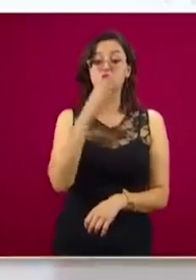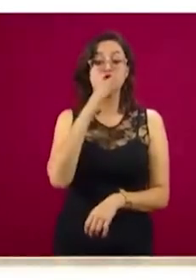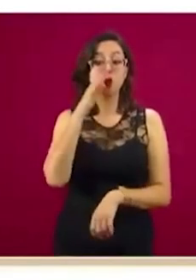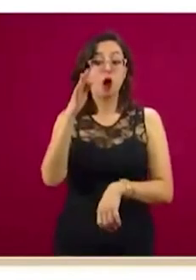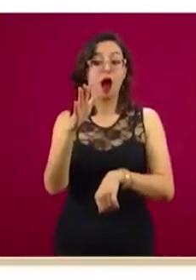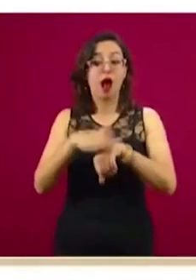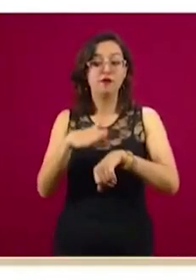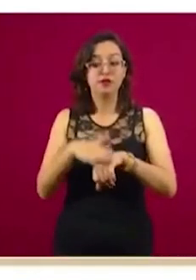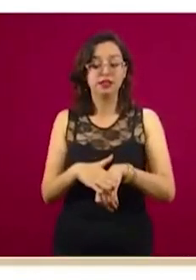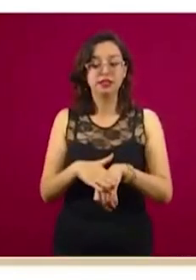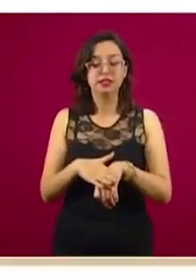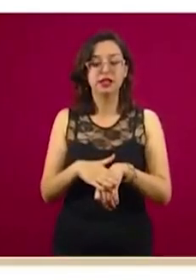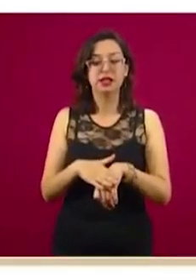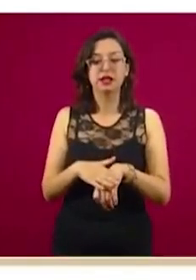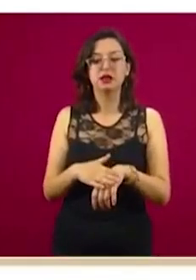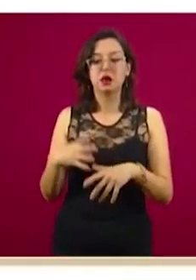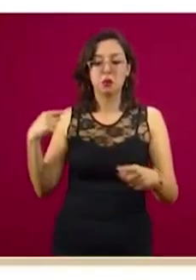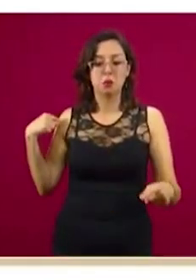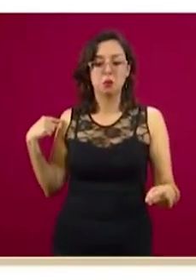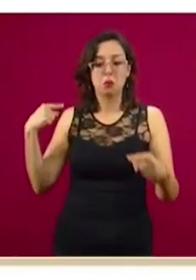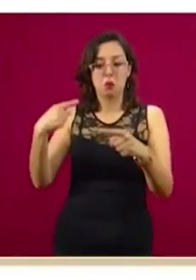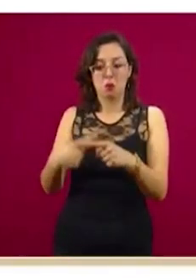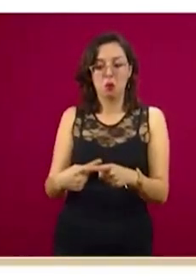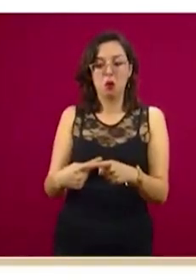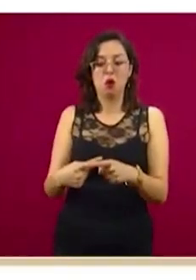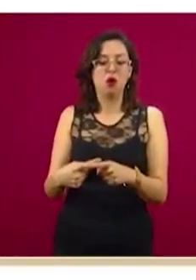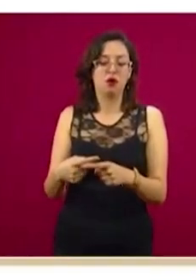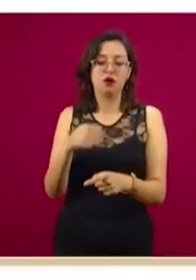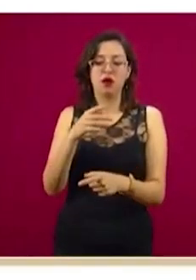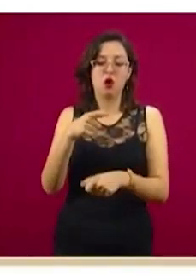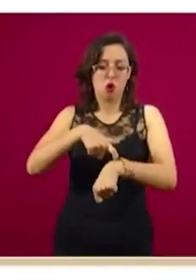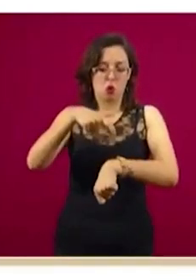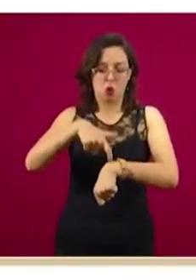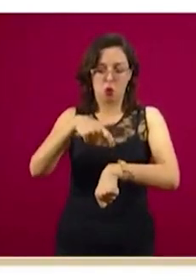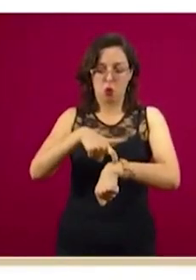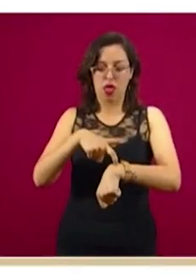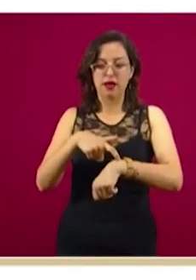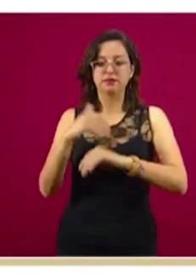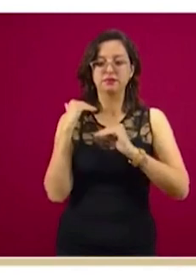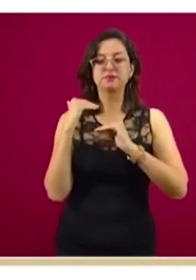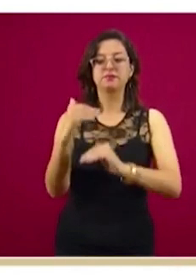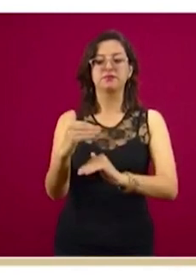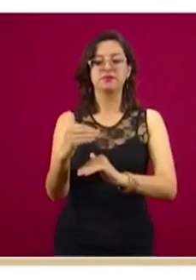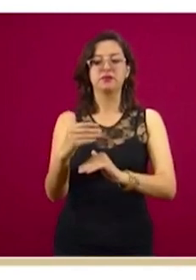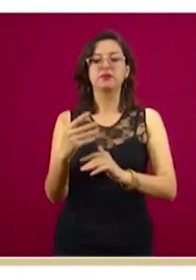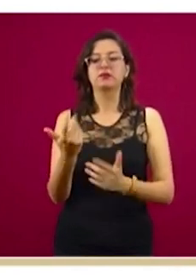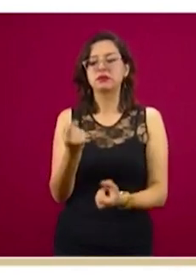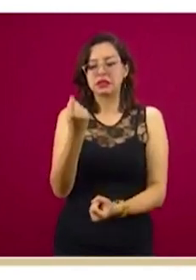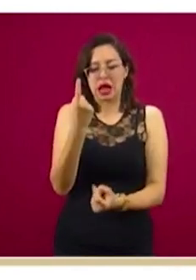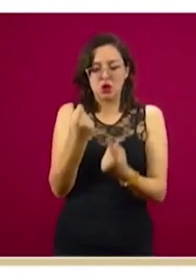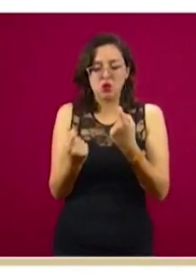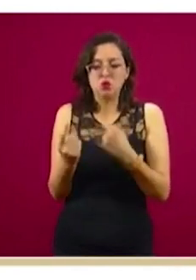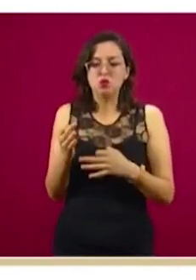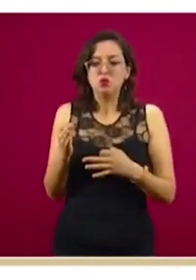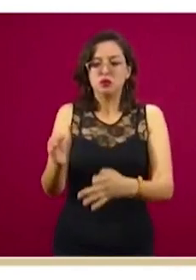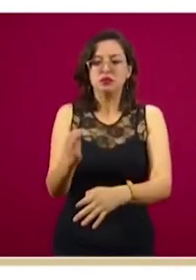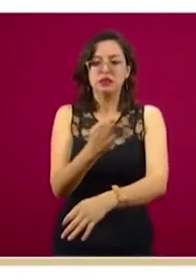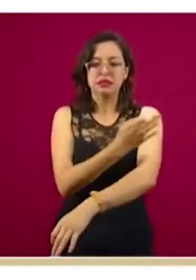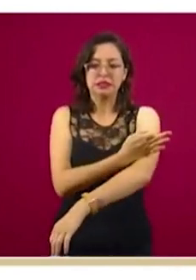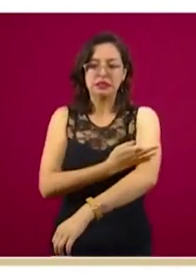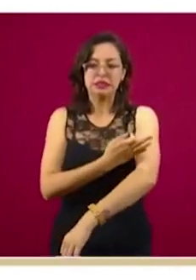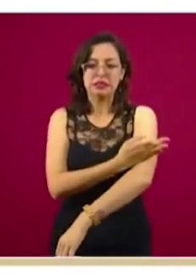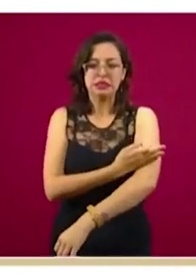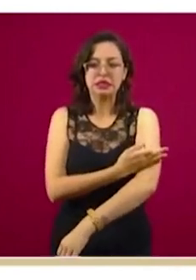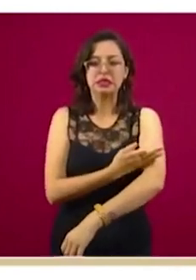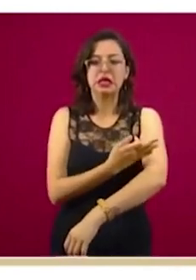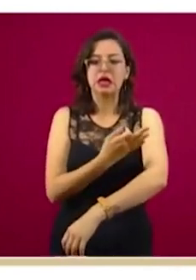hasta el momento, hasta el día de hoy en la fecha de corte, perdón, en la hora de corte. Algunas tienen pequeños retrasos, ya no entran en